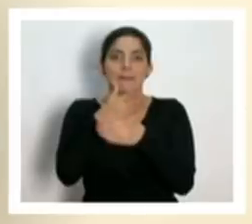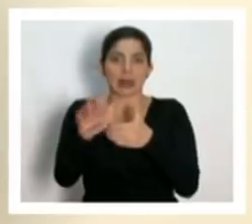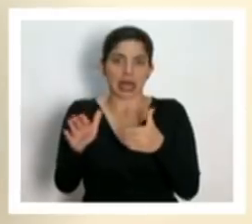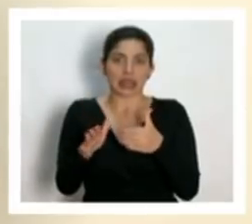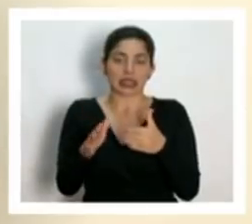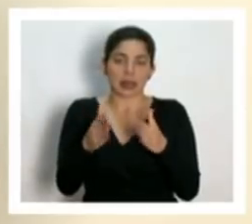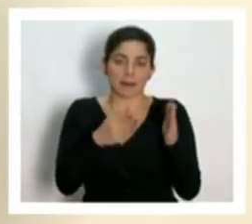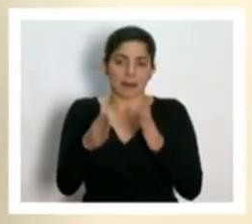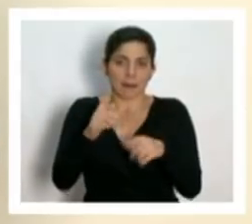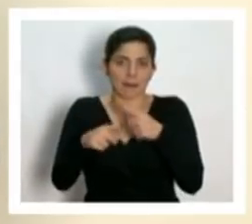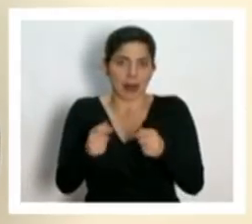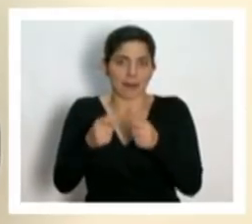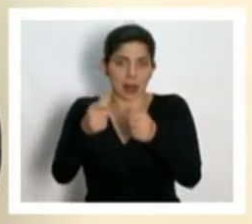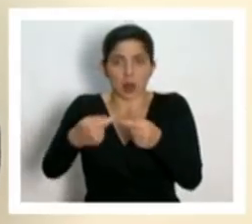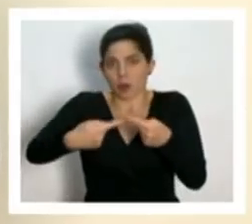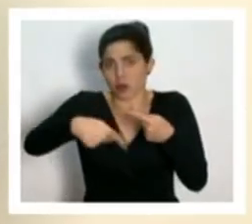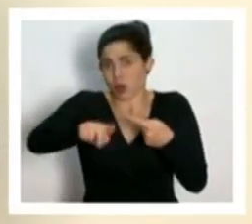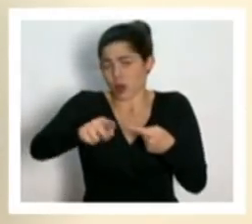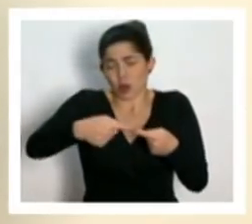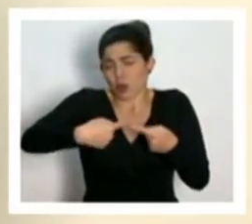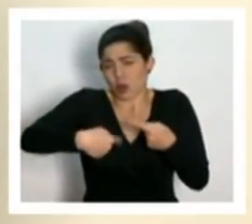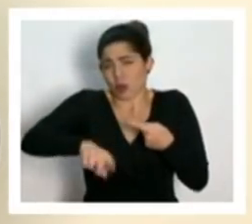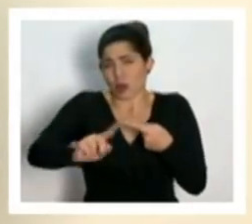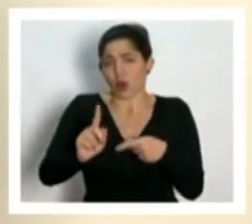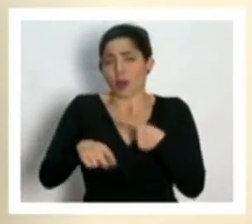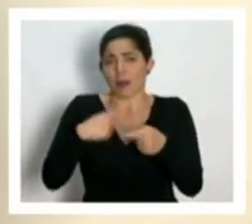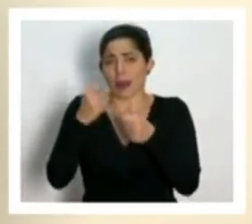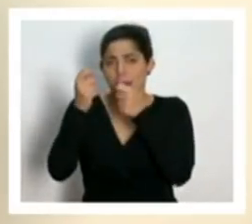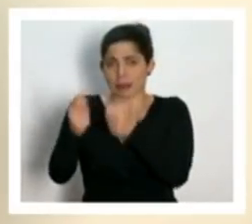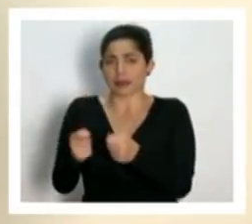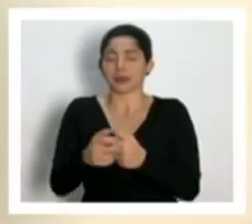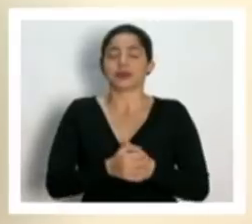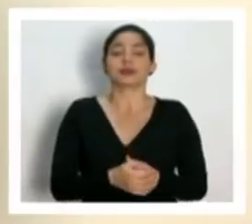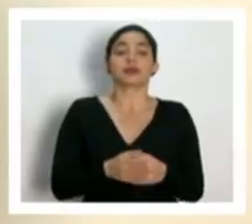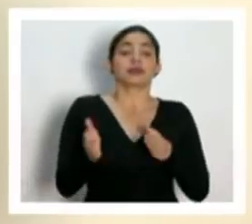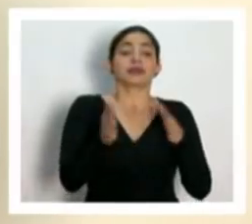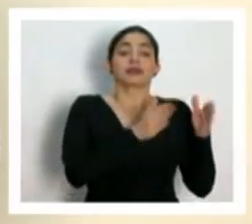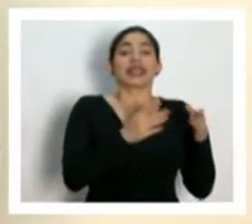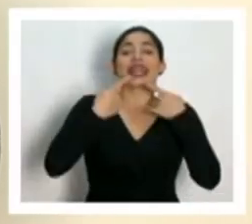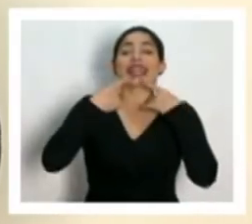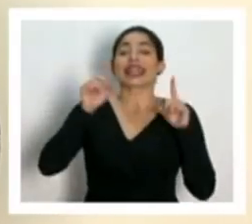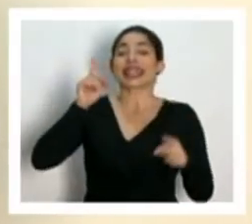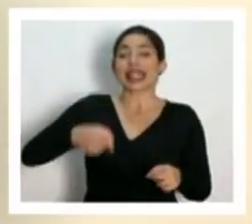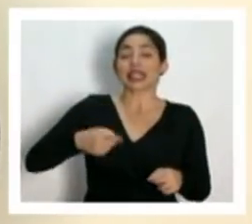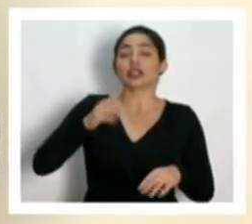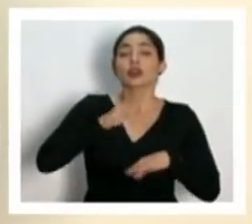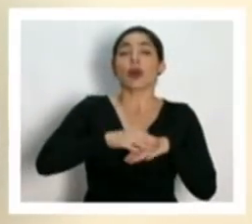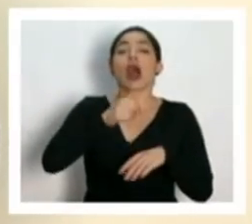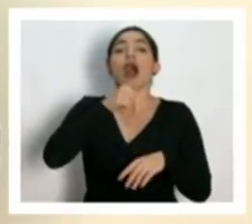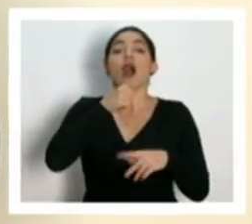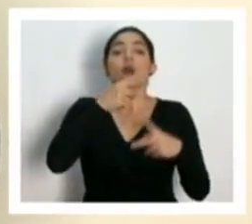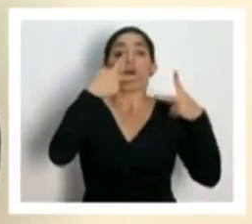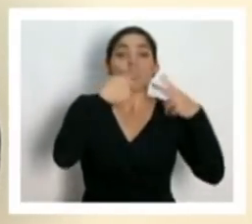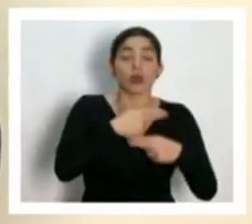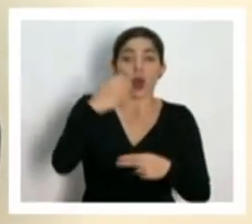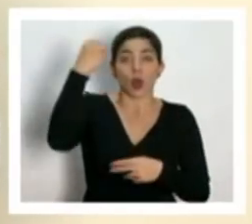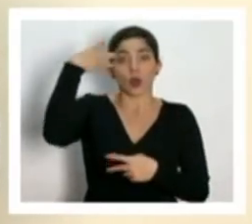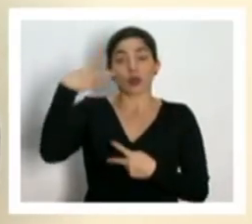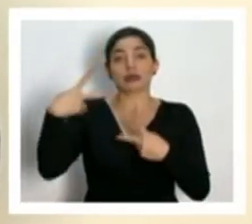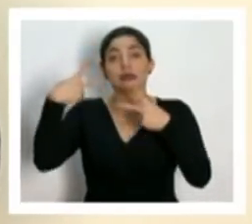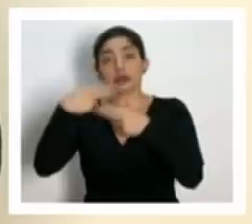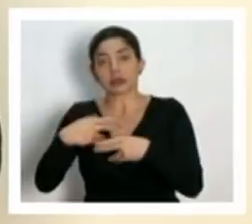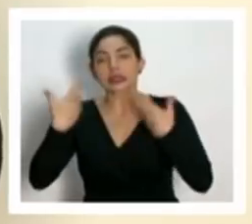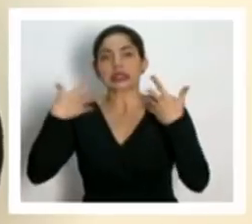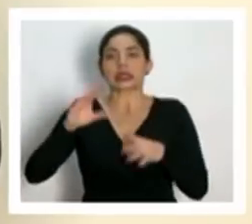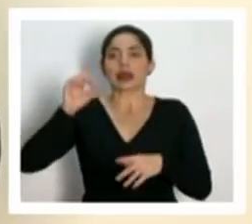presentar próximamente muy prontamente ya las directrices en materia de cortes de agua y cortes de luz han